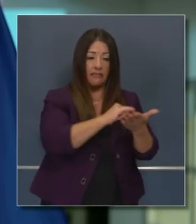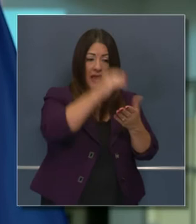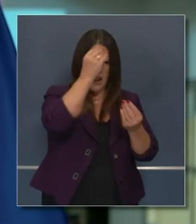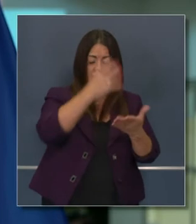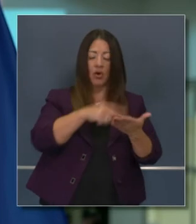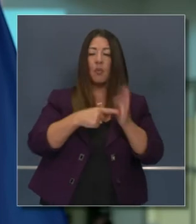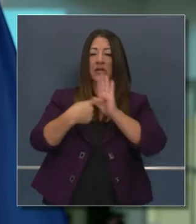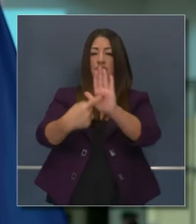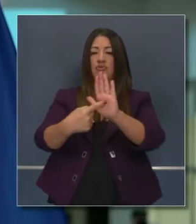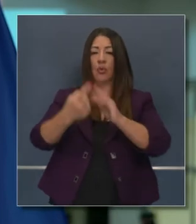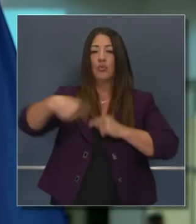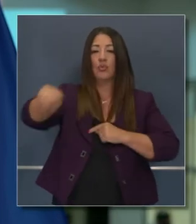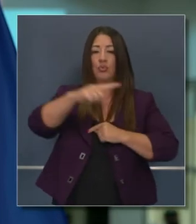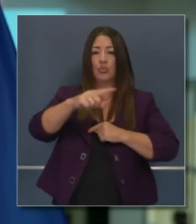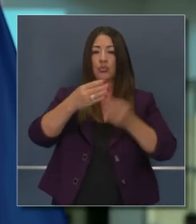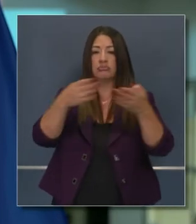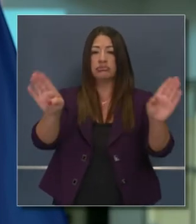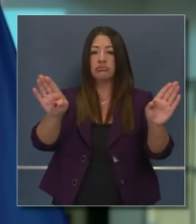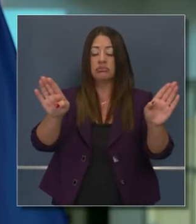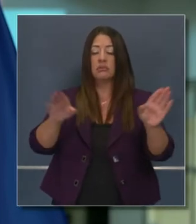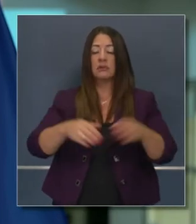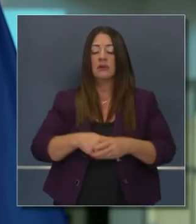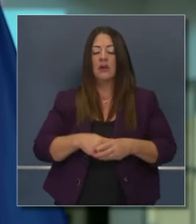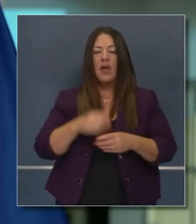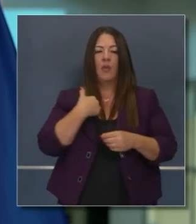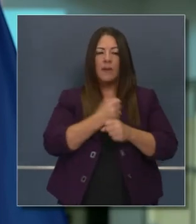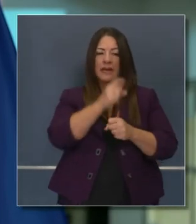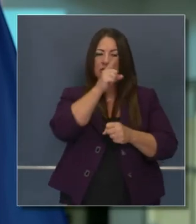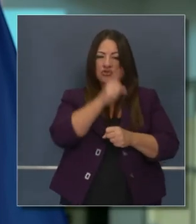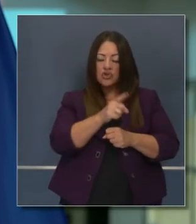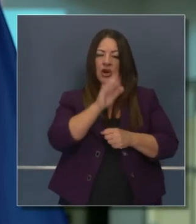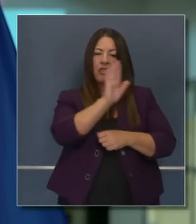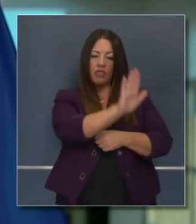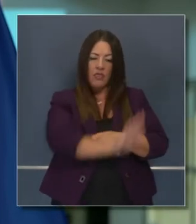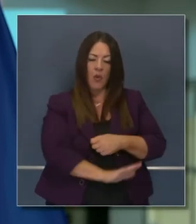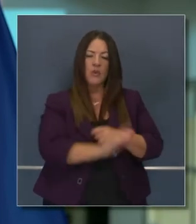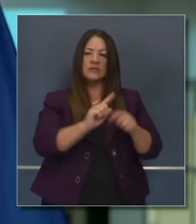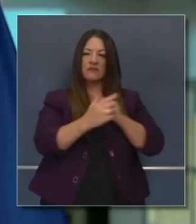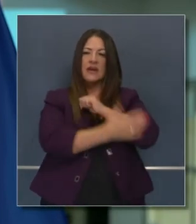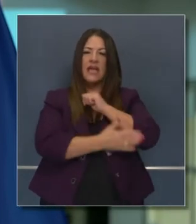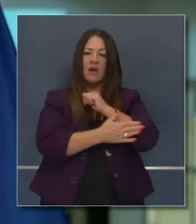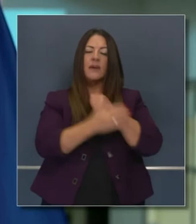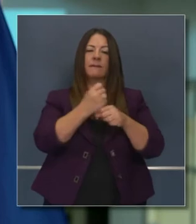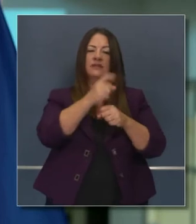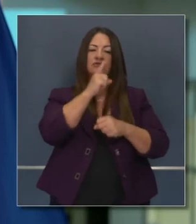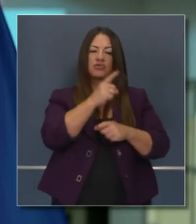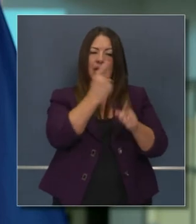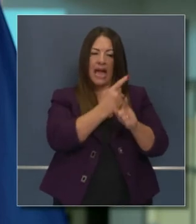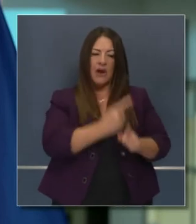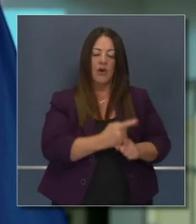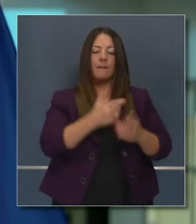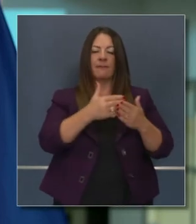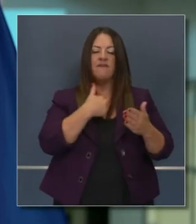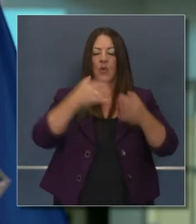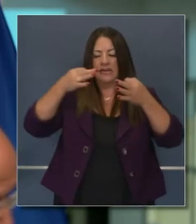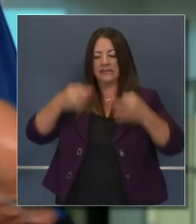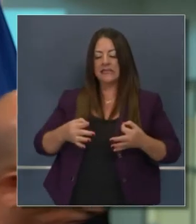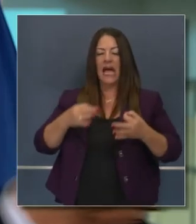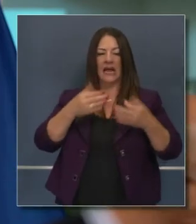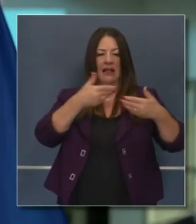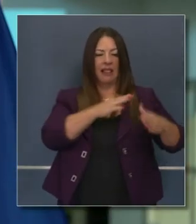con el público que pueda tomar decisiones informadas, designando condados a los sistemas de niveles en base a información